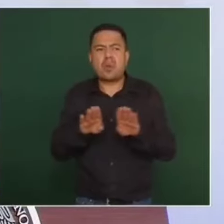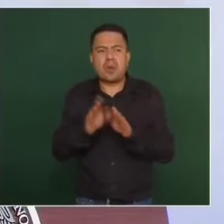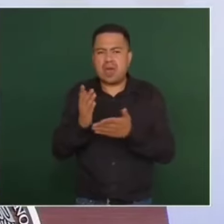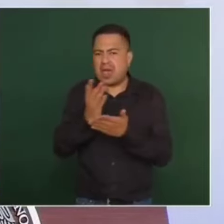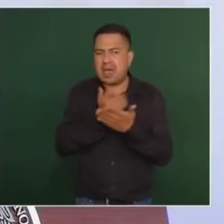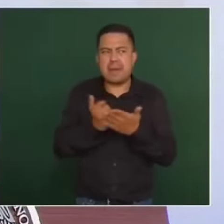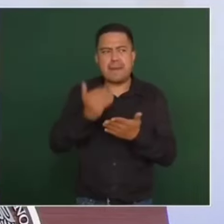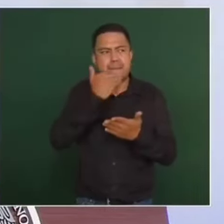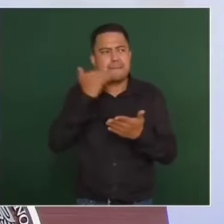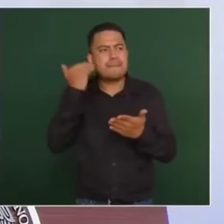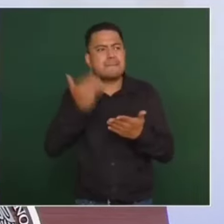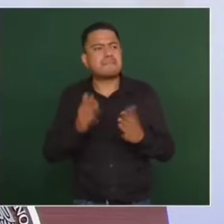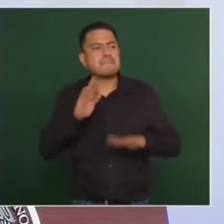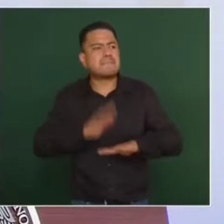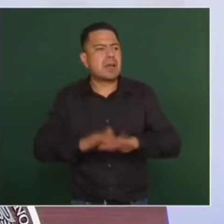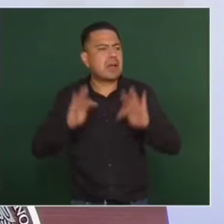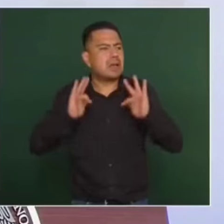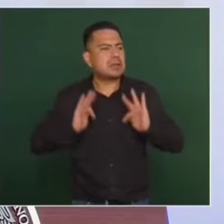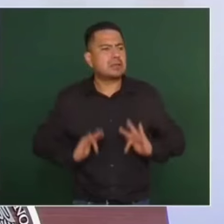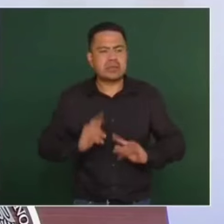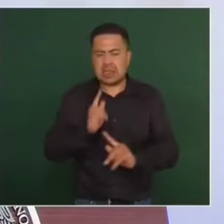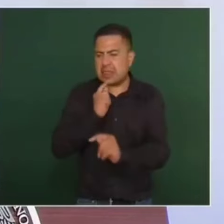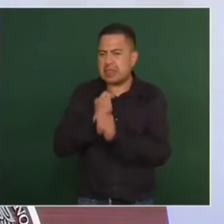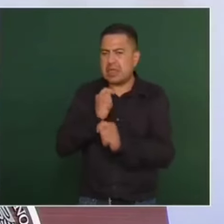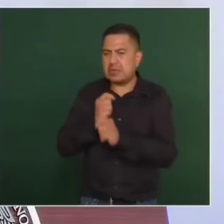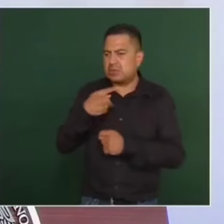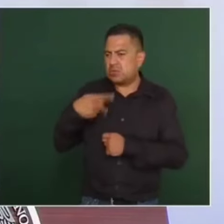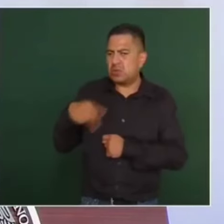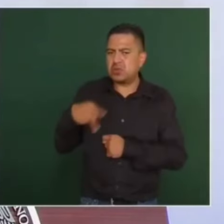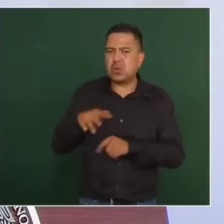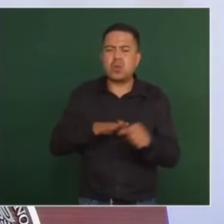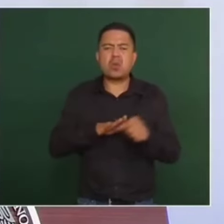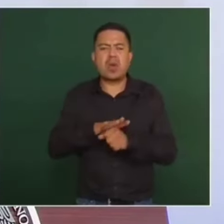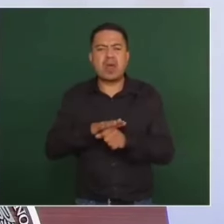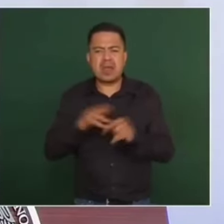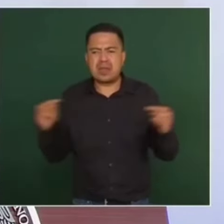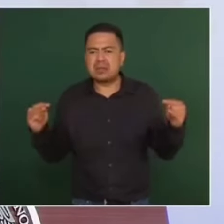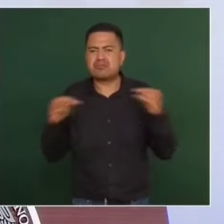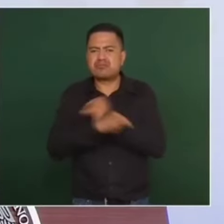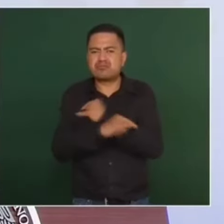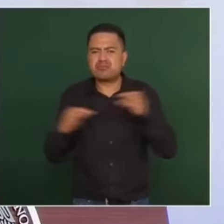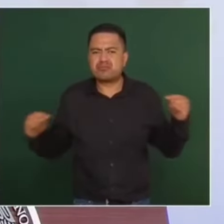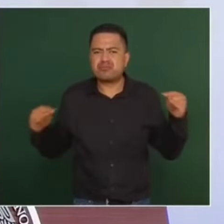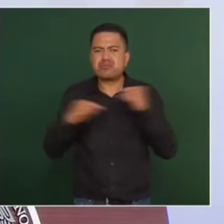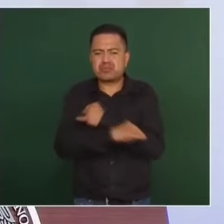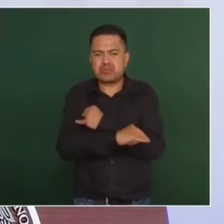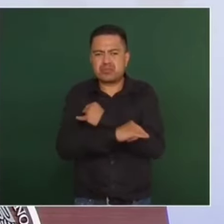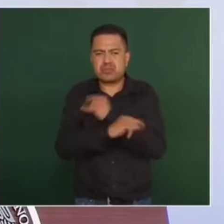garantizar la tranquilidad de los transportistas en las carreteras.